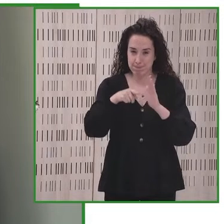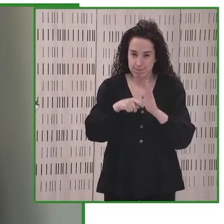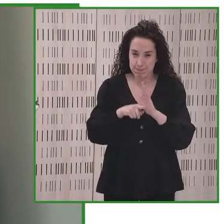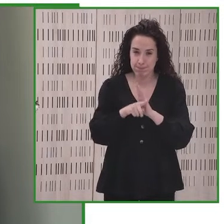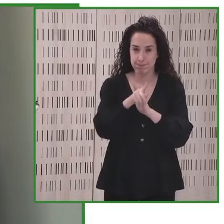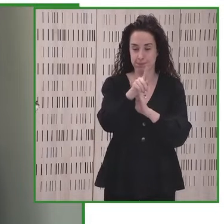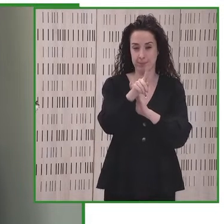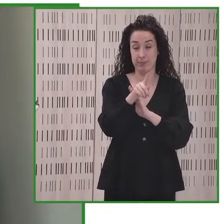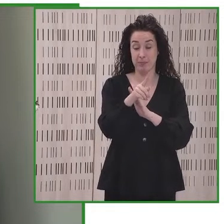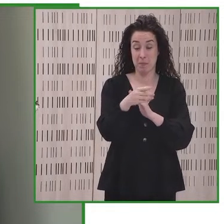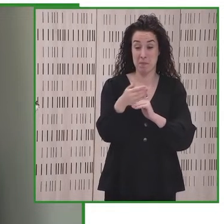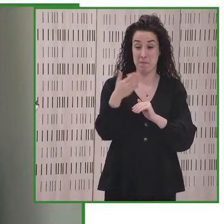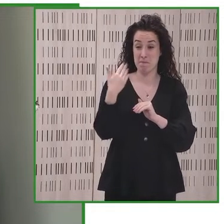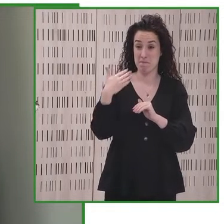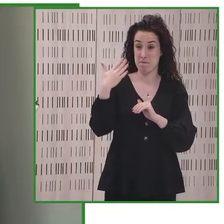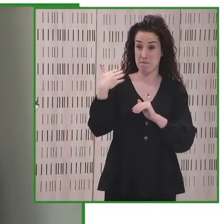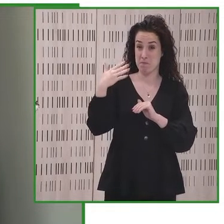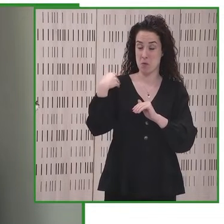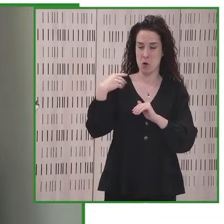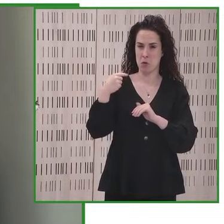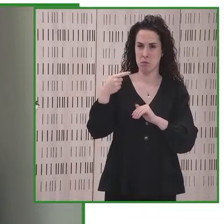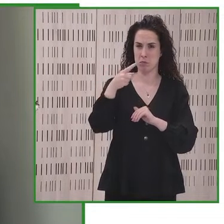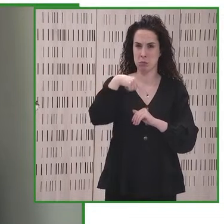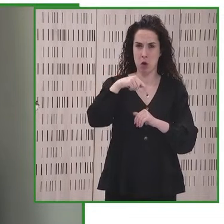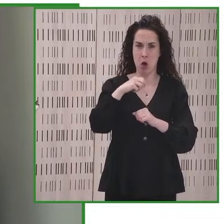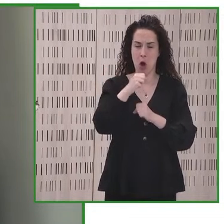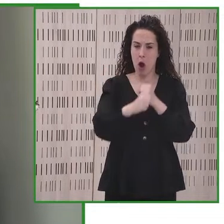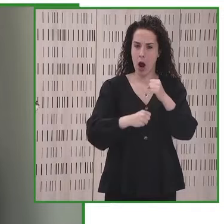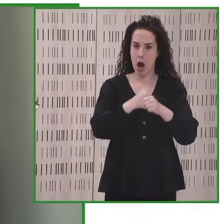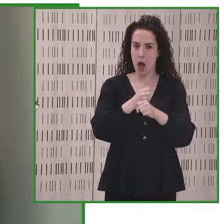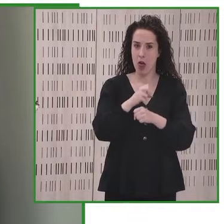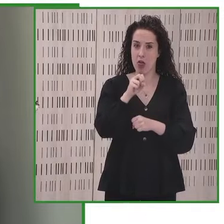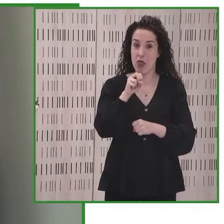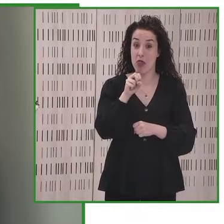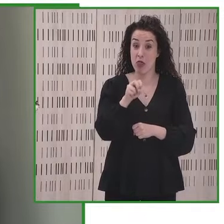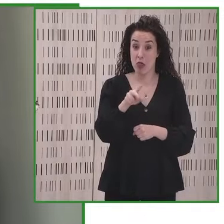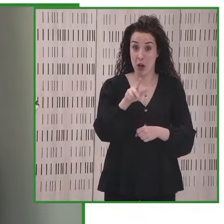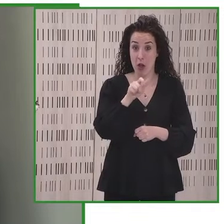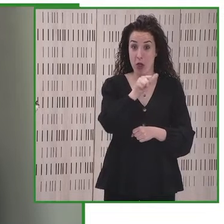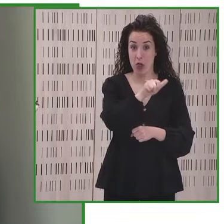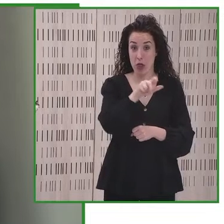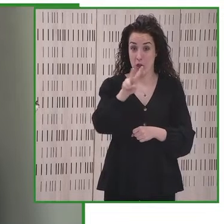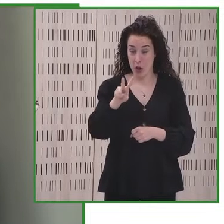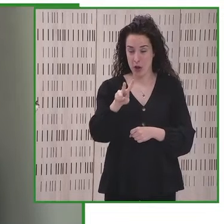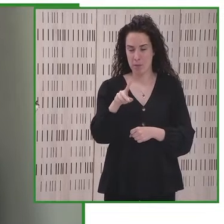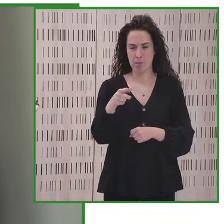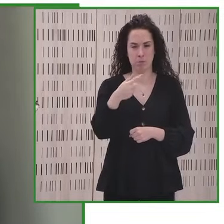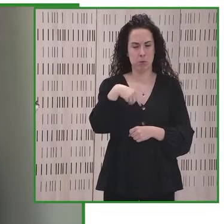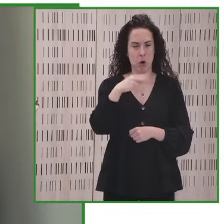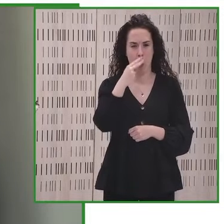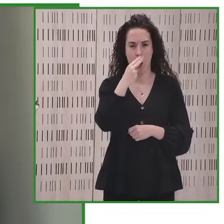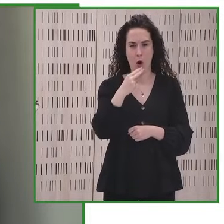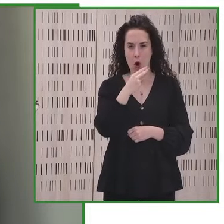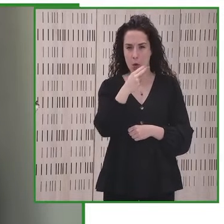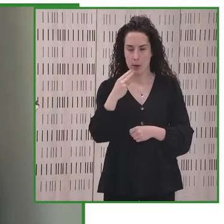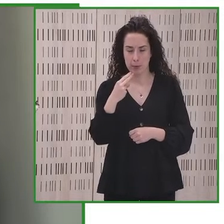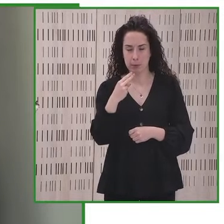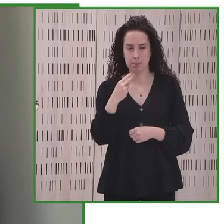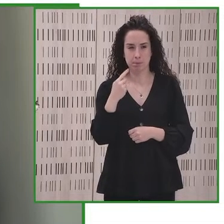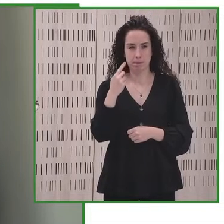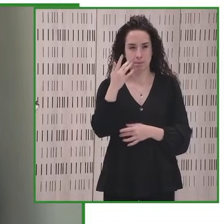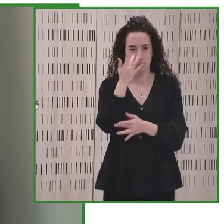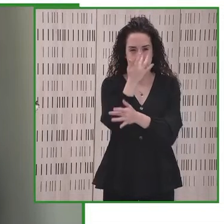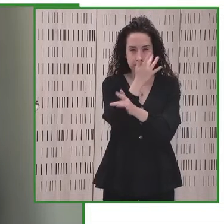hace algunas semanas tuvimos nuestro aniversario número 12 ocasión que nos motiva para continuar nuestro compromiso por visibilizar las